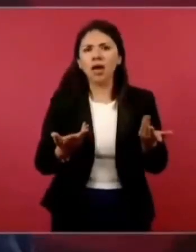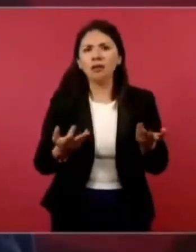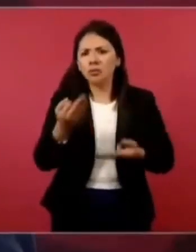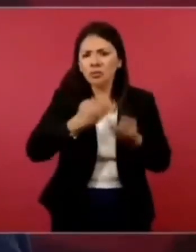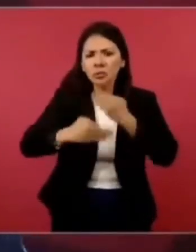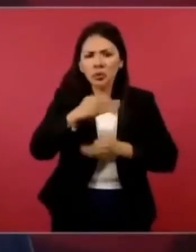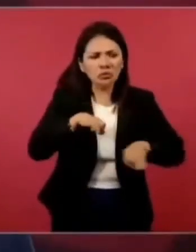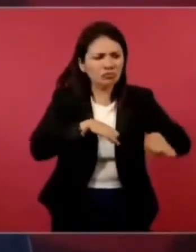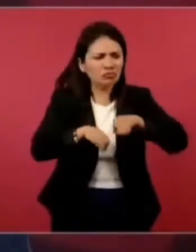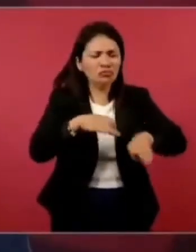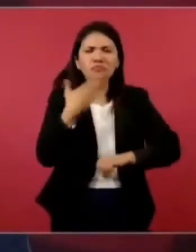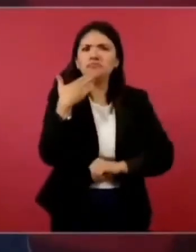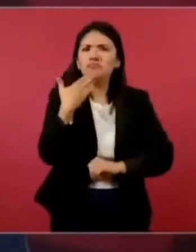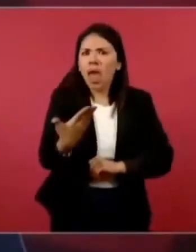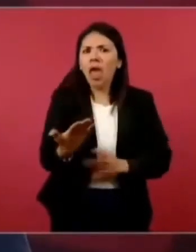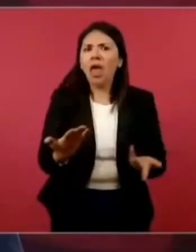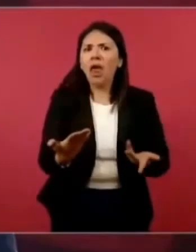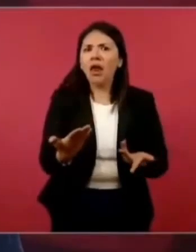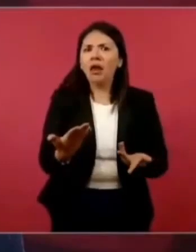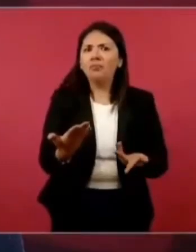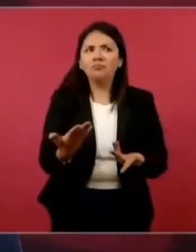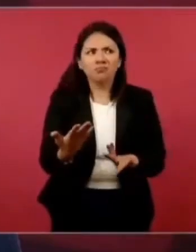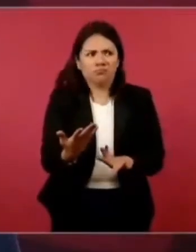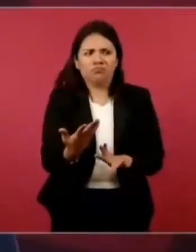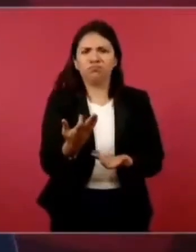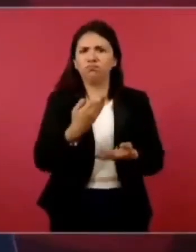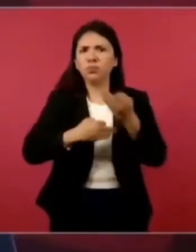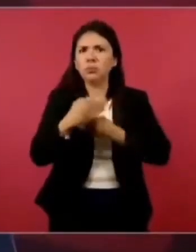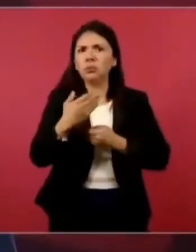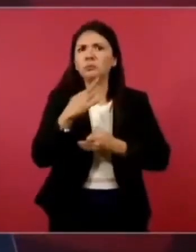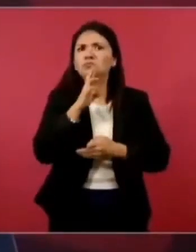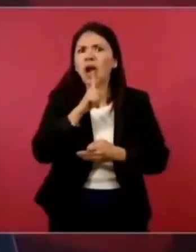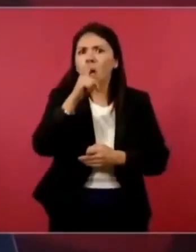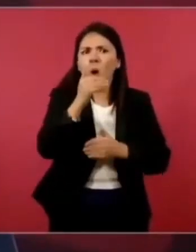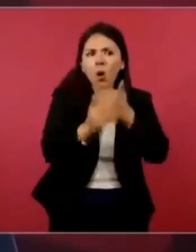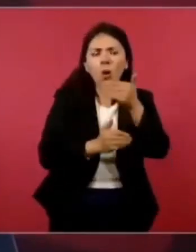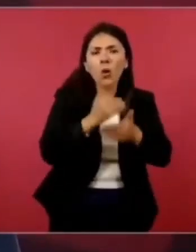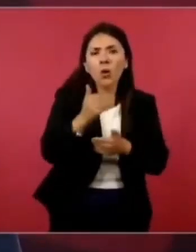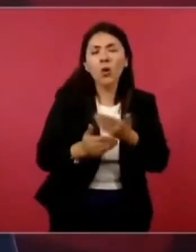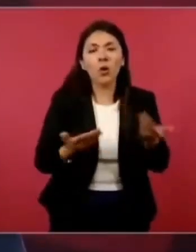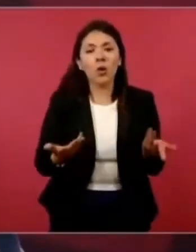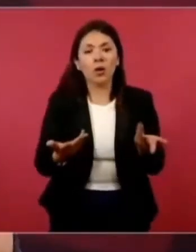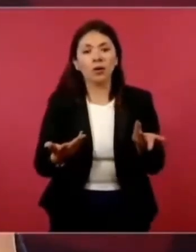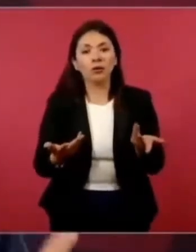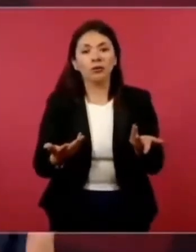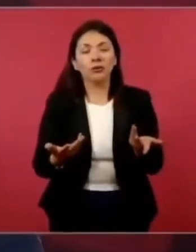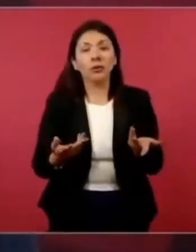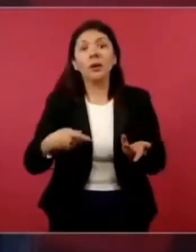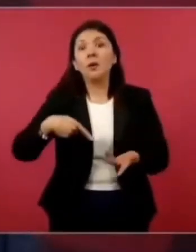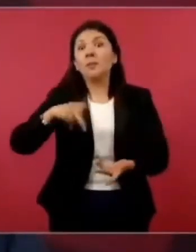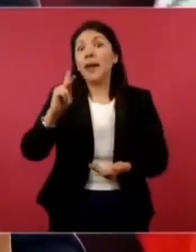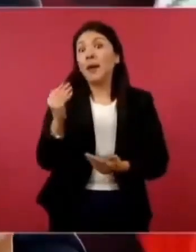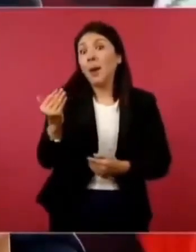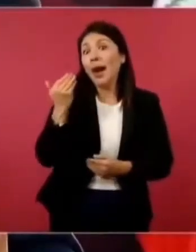bien a todos y no lo decíamos